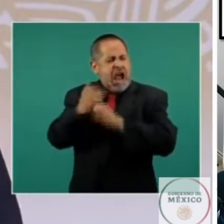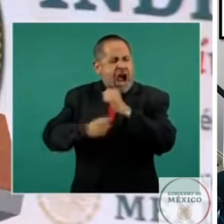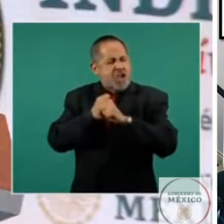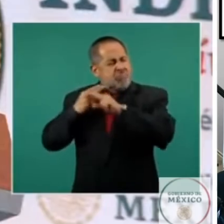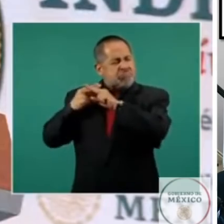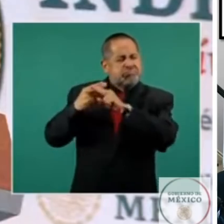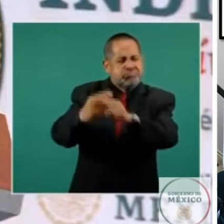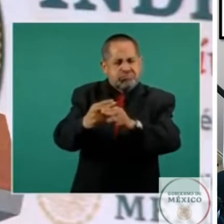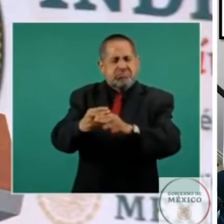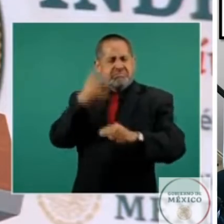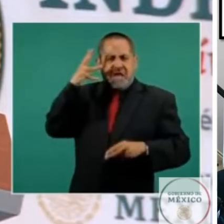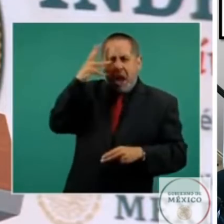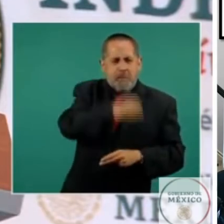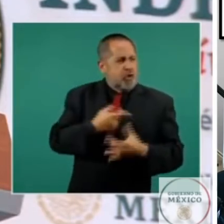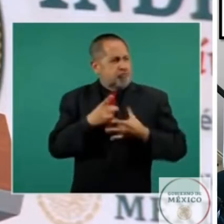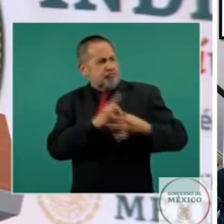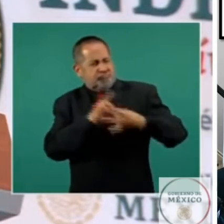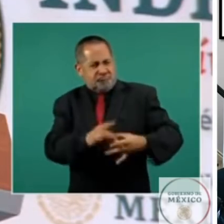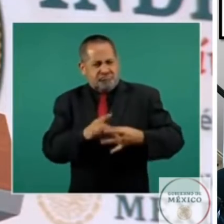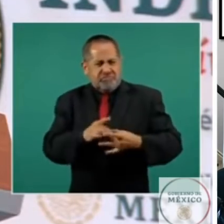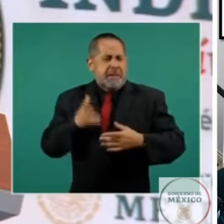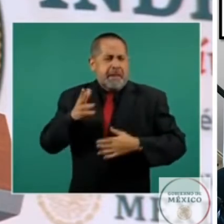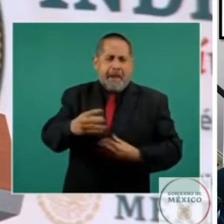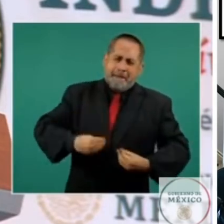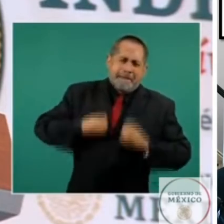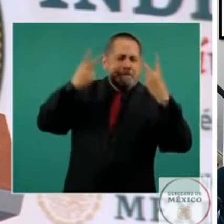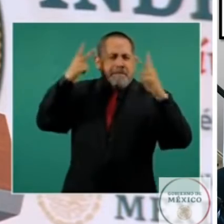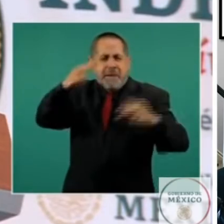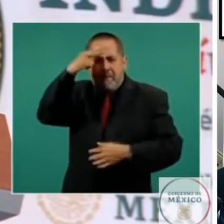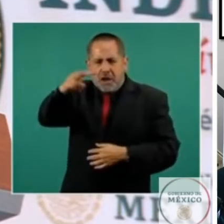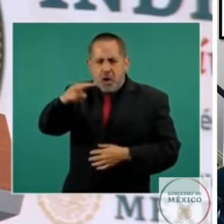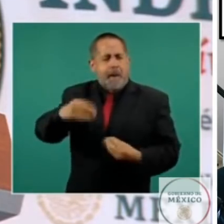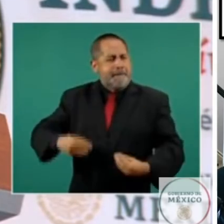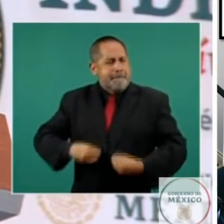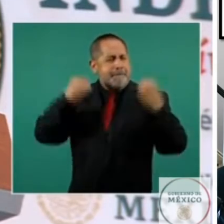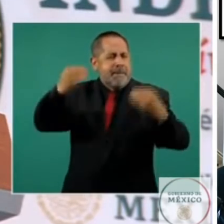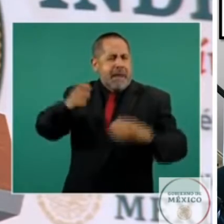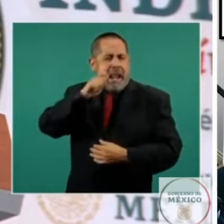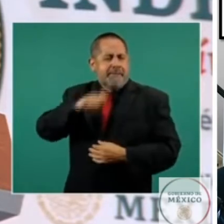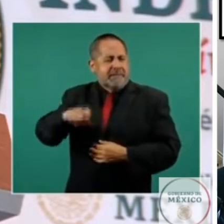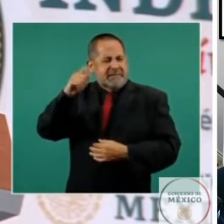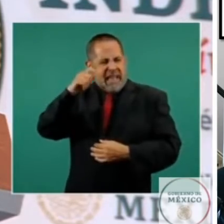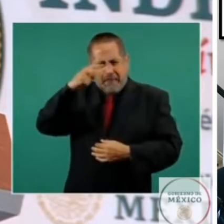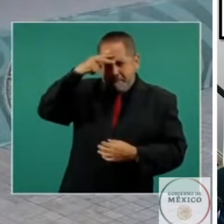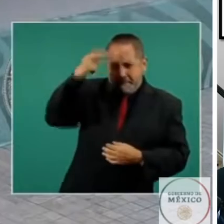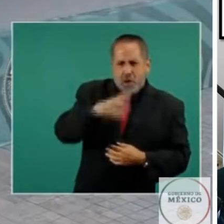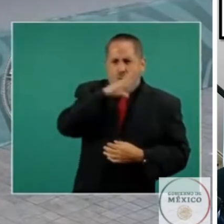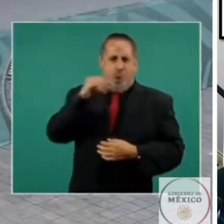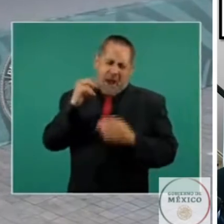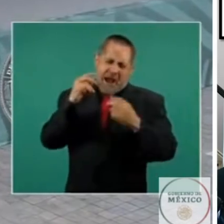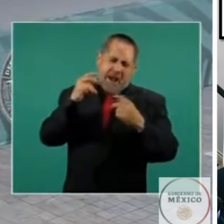y de hermosos principios comunes viva México viva la amistad entre Cuba y México